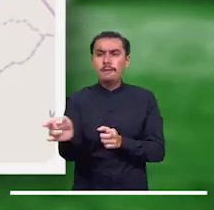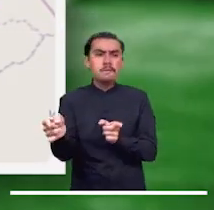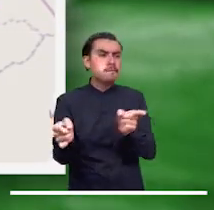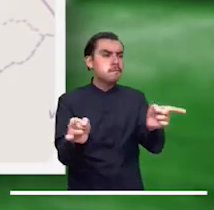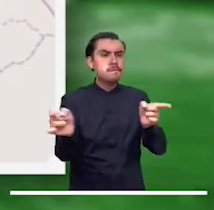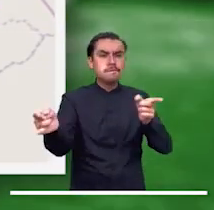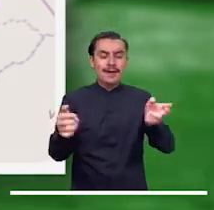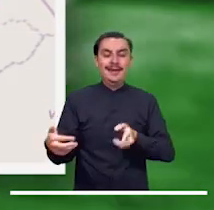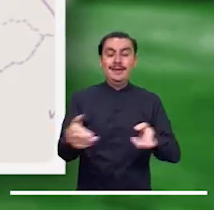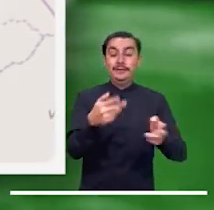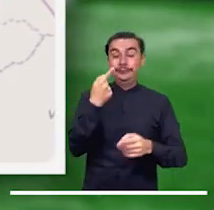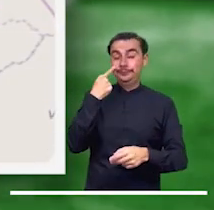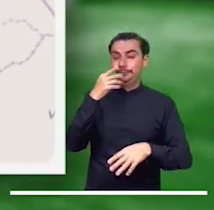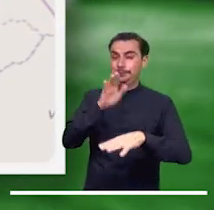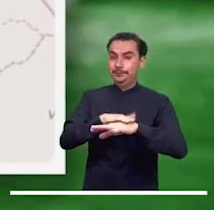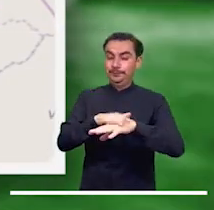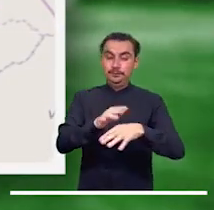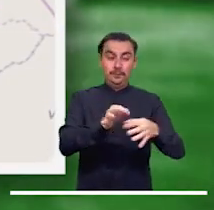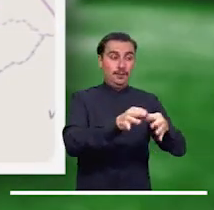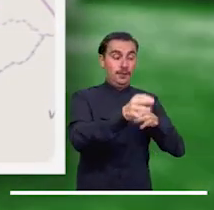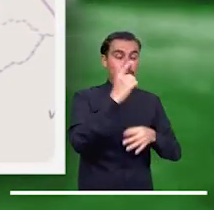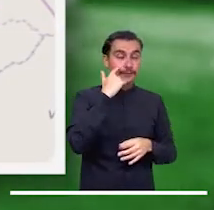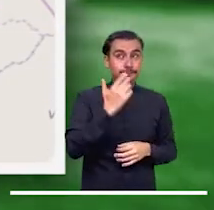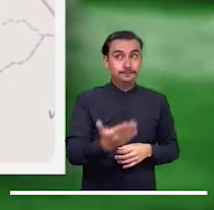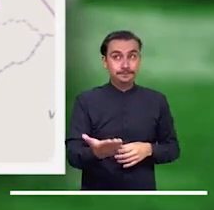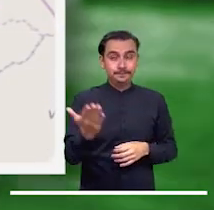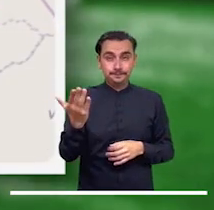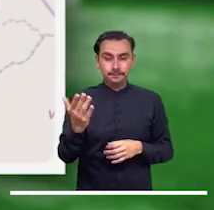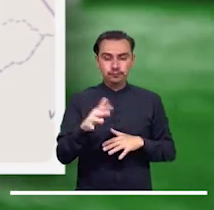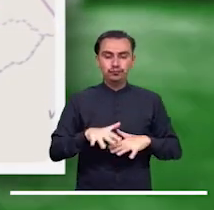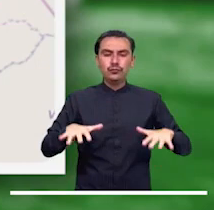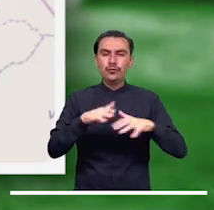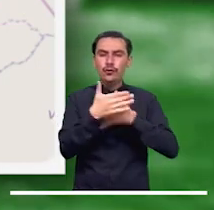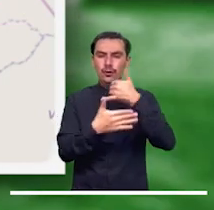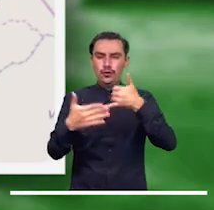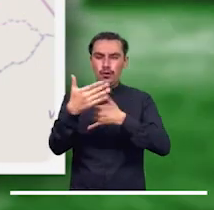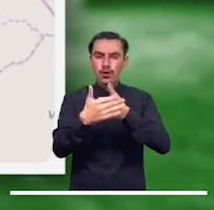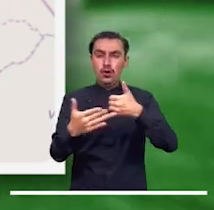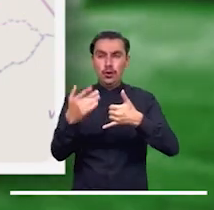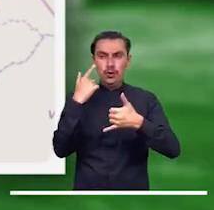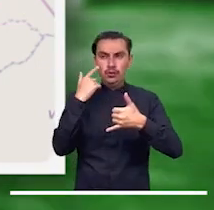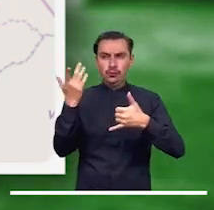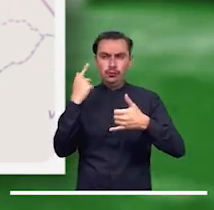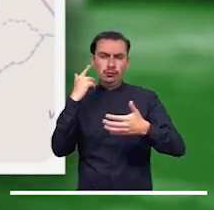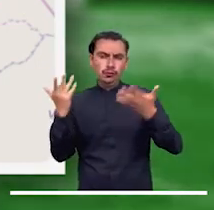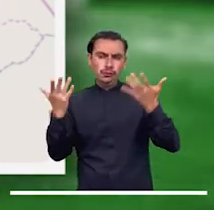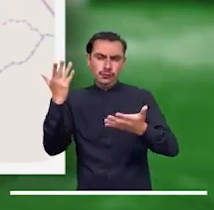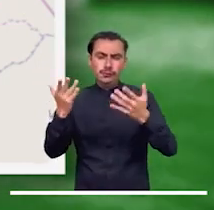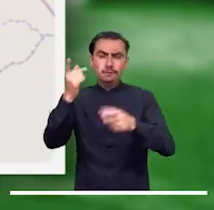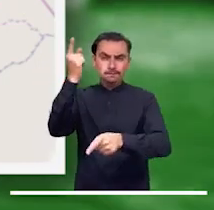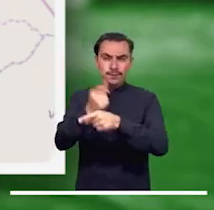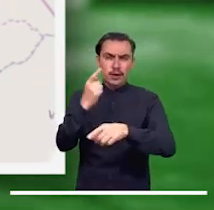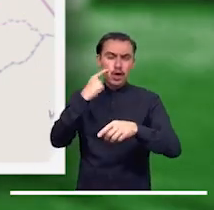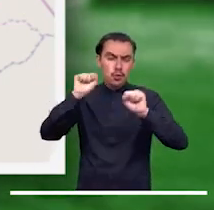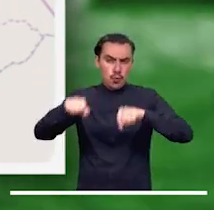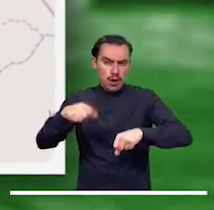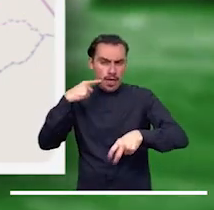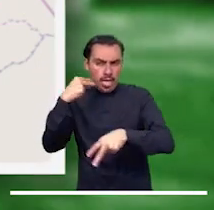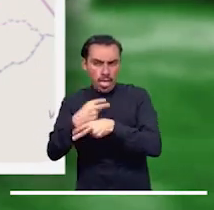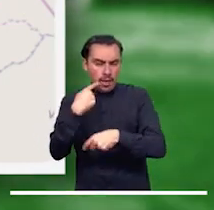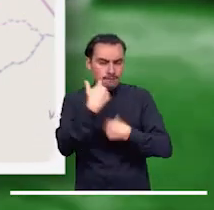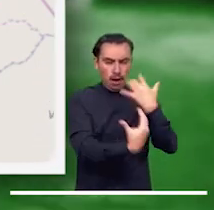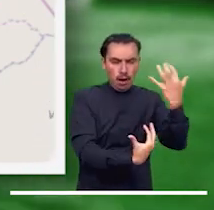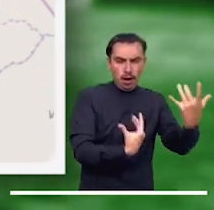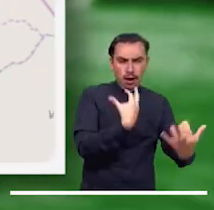el desbordamiento del Caño Rabón en el municipio de Guarandá, Sucre. También se alerta en San Jacinto del Cauca, Bolívar, por